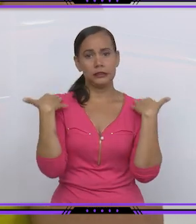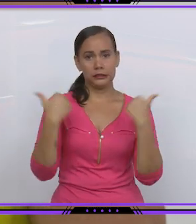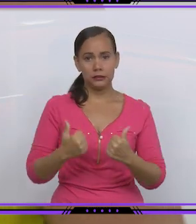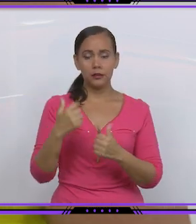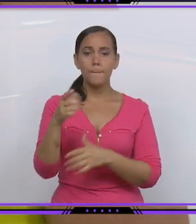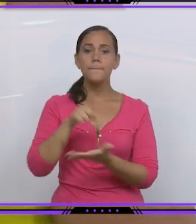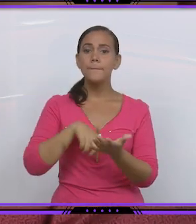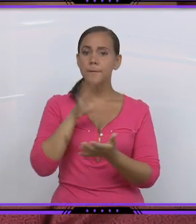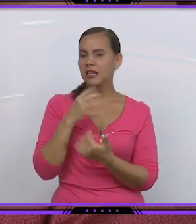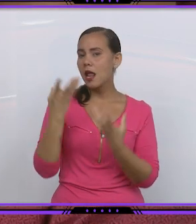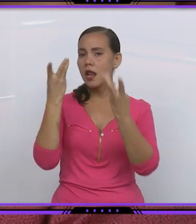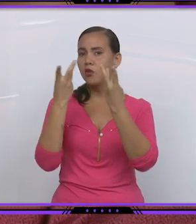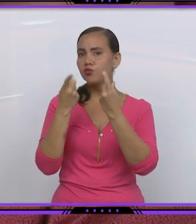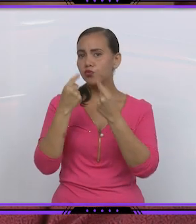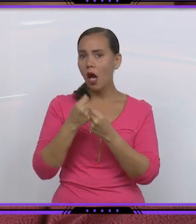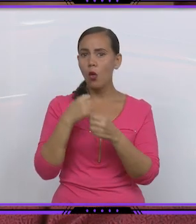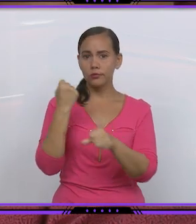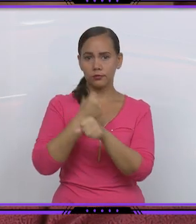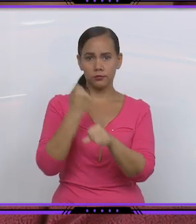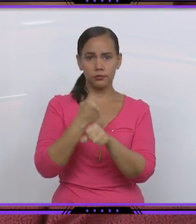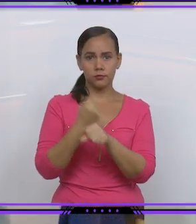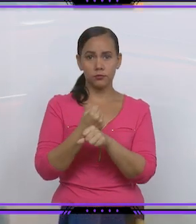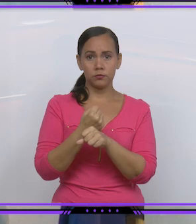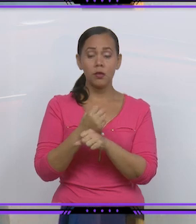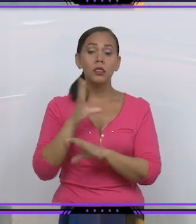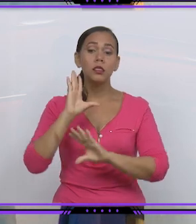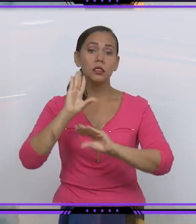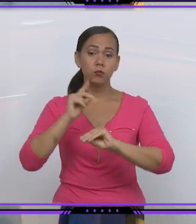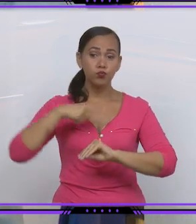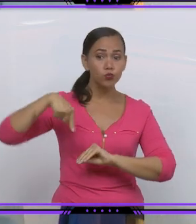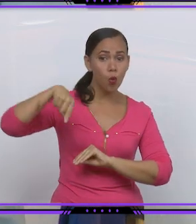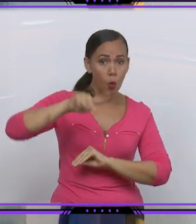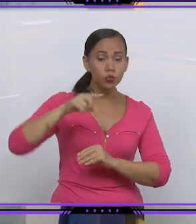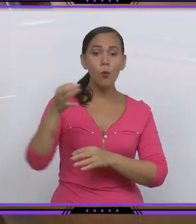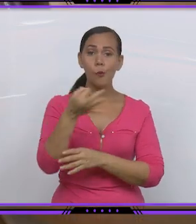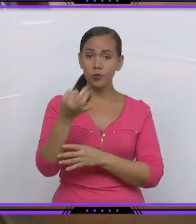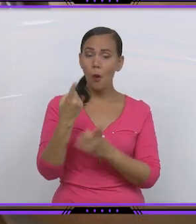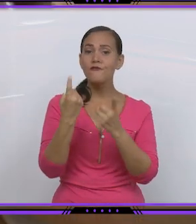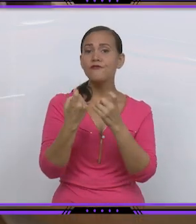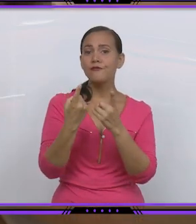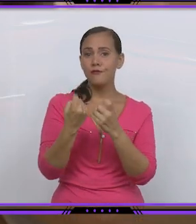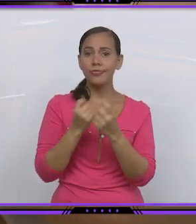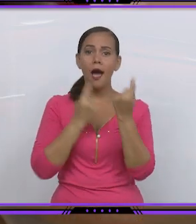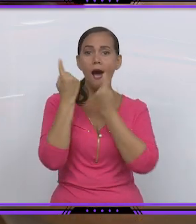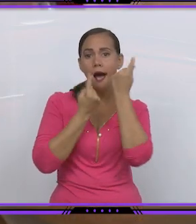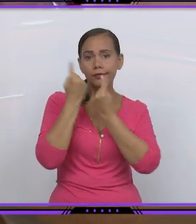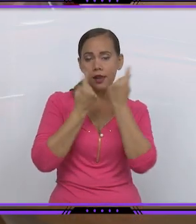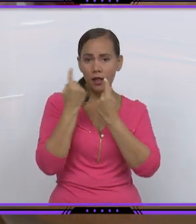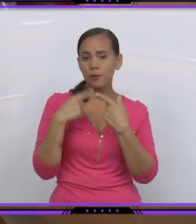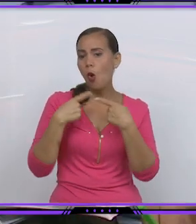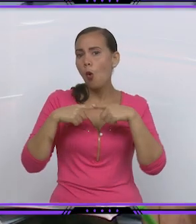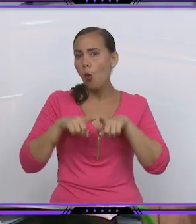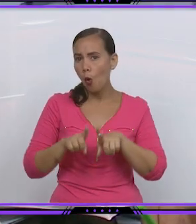de Perico por los resultados de su estrategia de trabajo y alertó al resto de los municipios sobre la importancia de consultar la Estrategia de